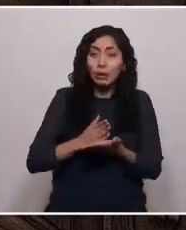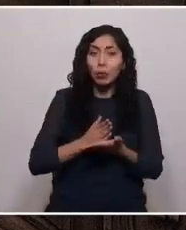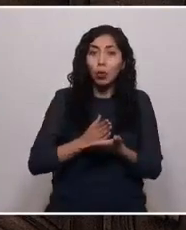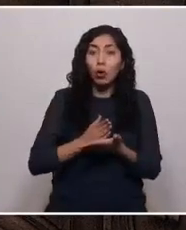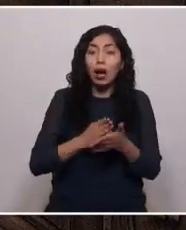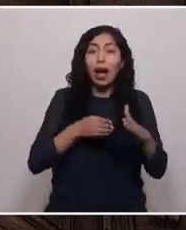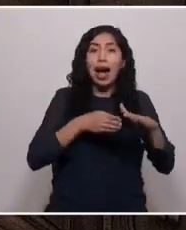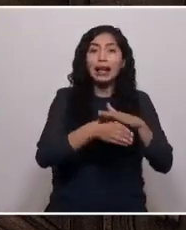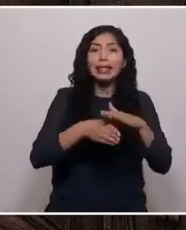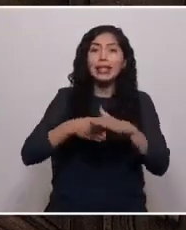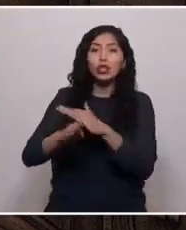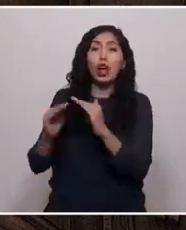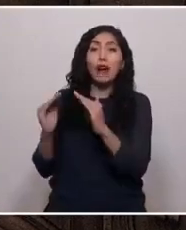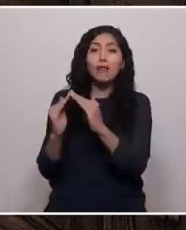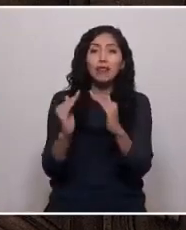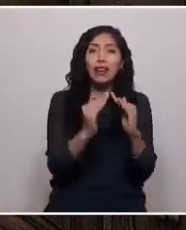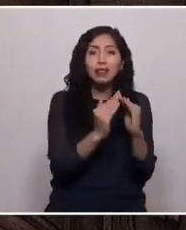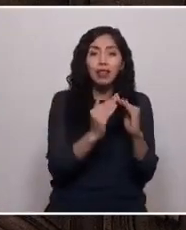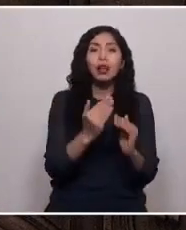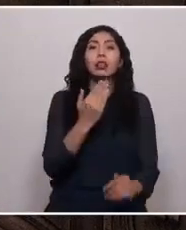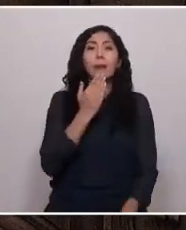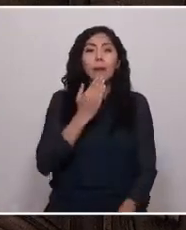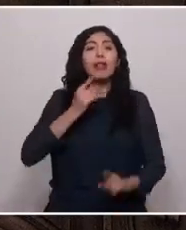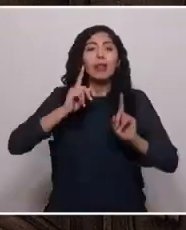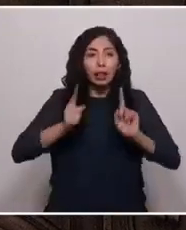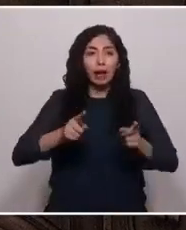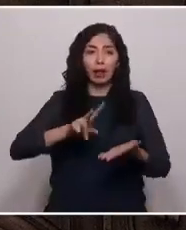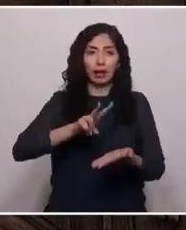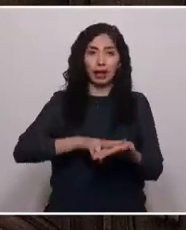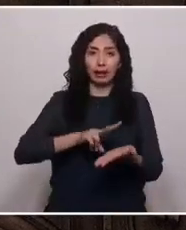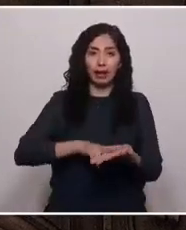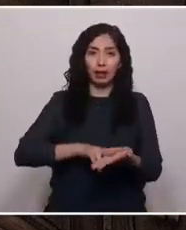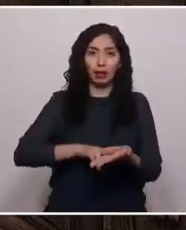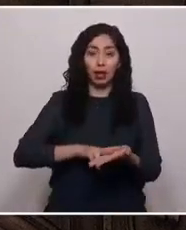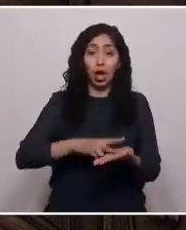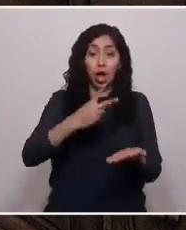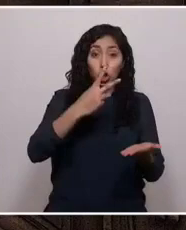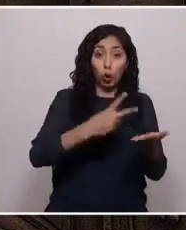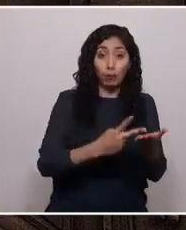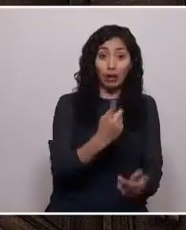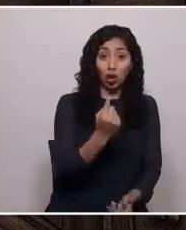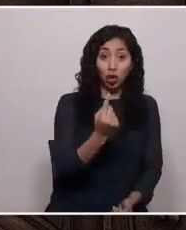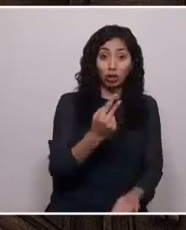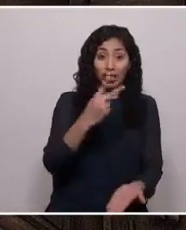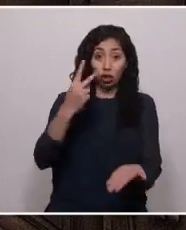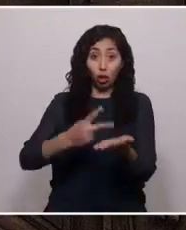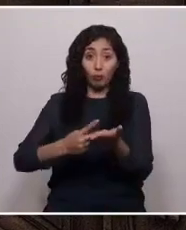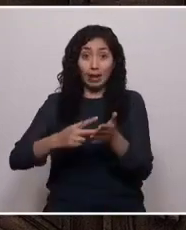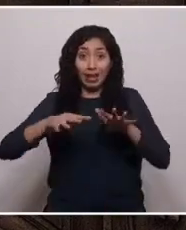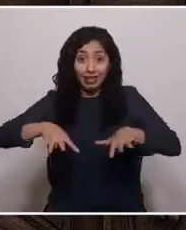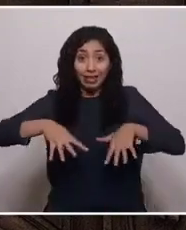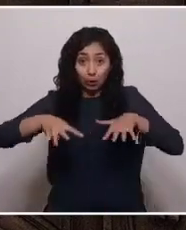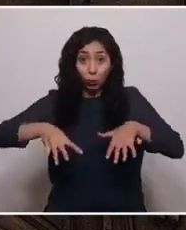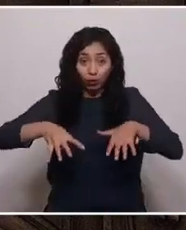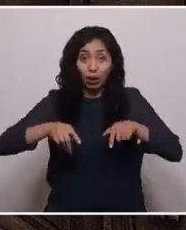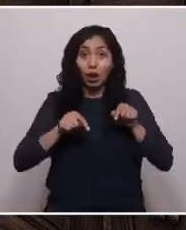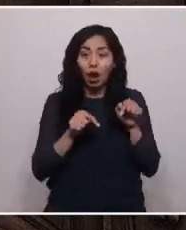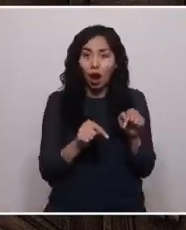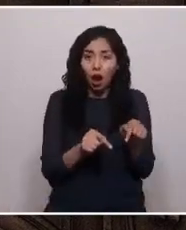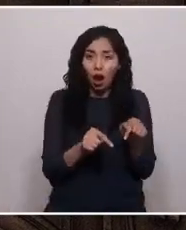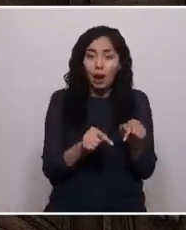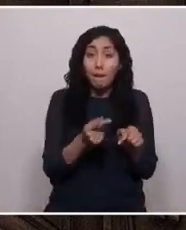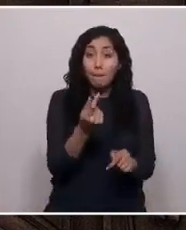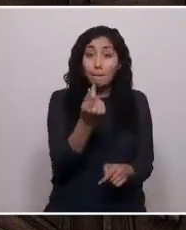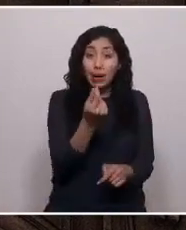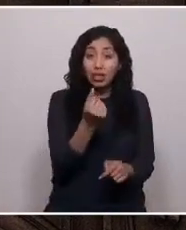vivienda también será una realidad. Entre el 2011 y el 2019, el precio de la